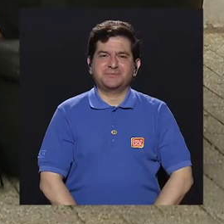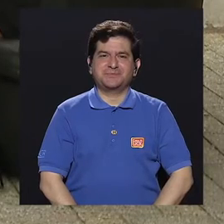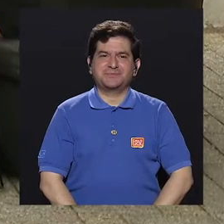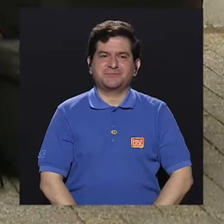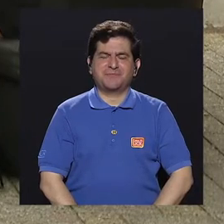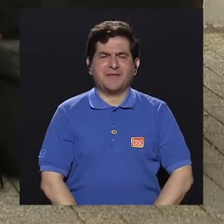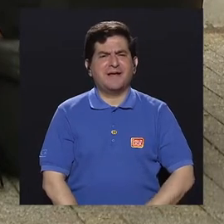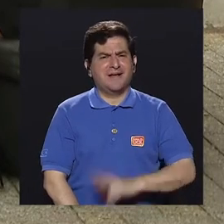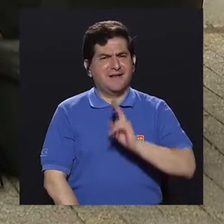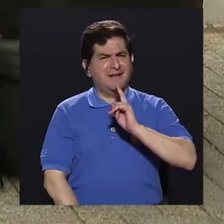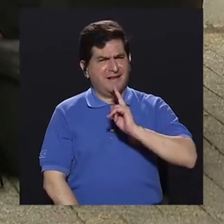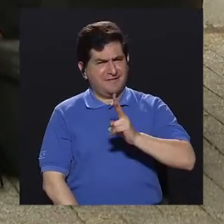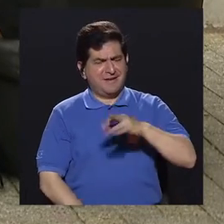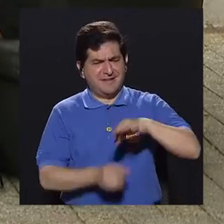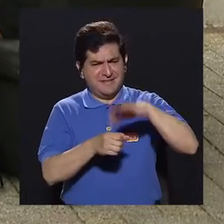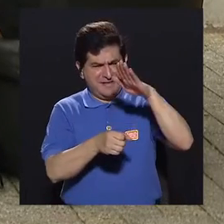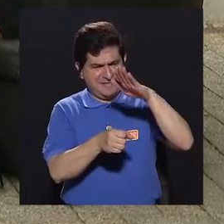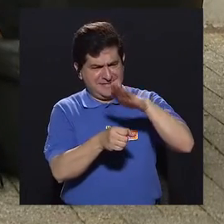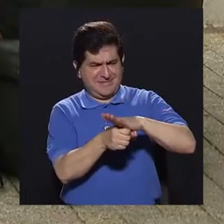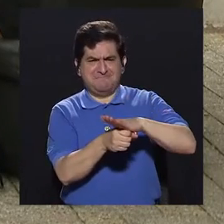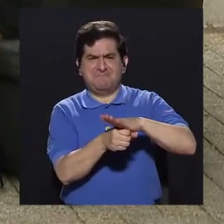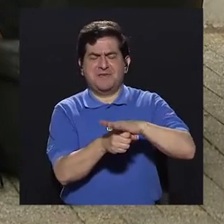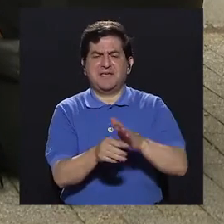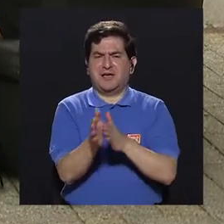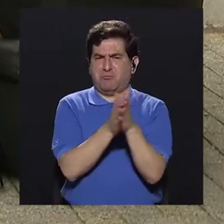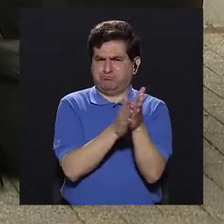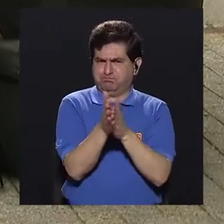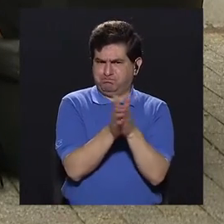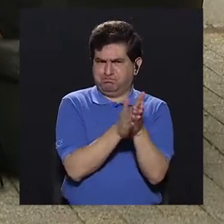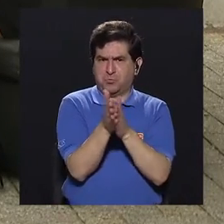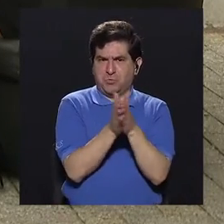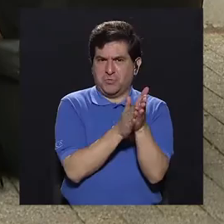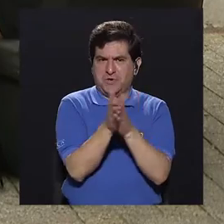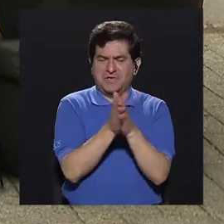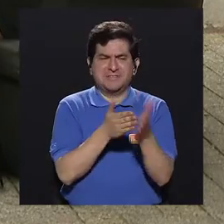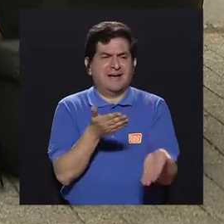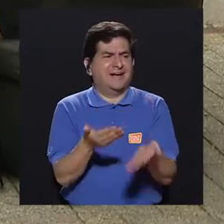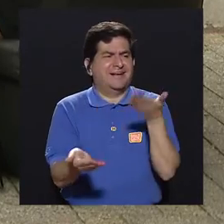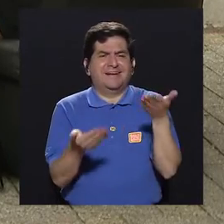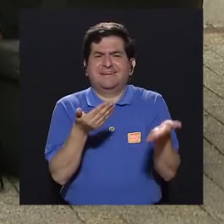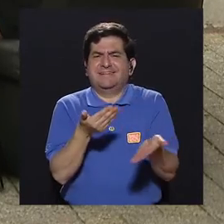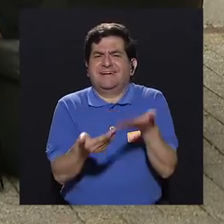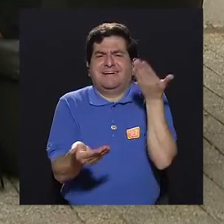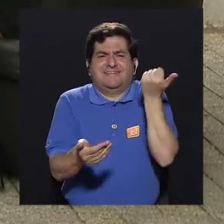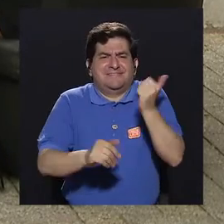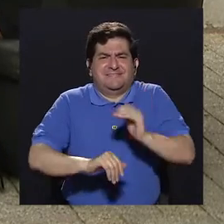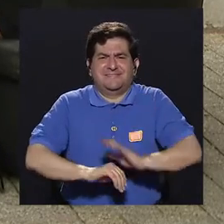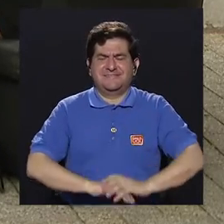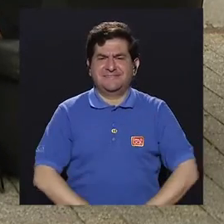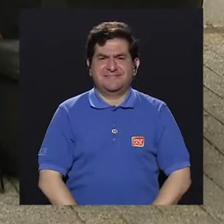En realidad, las semillas las podemos aprovechar casi que,